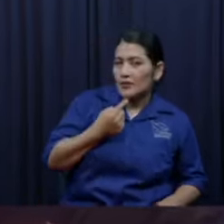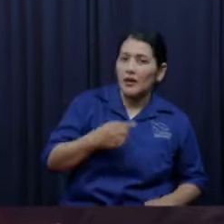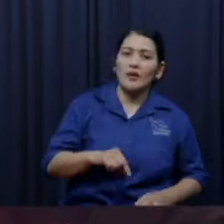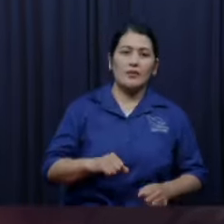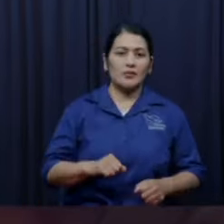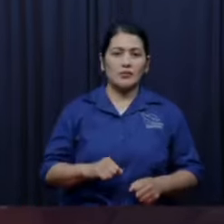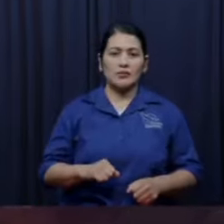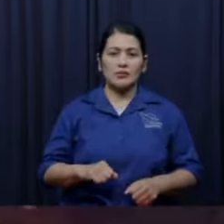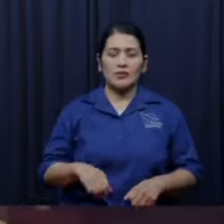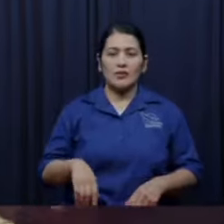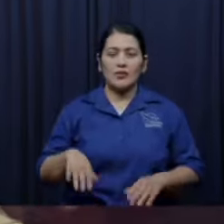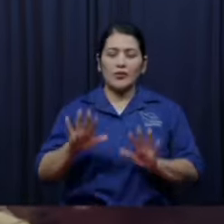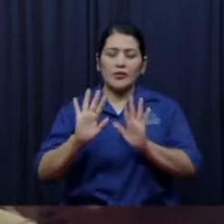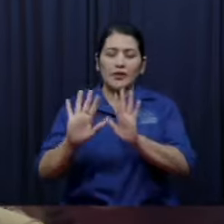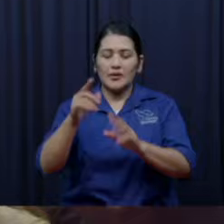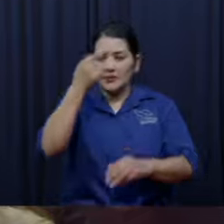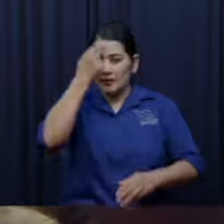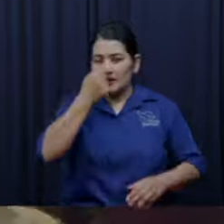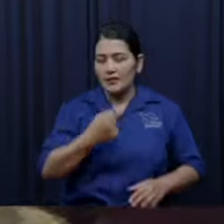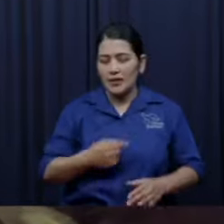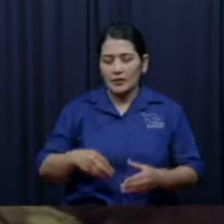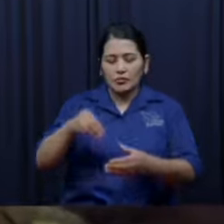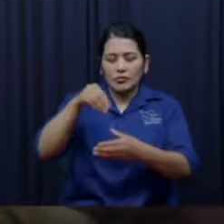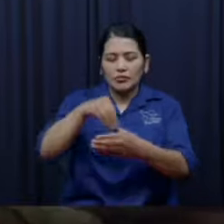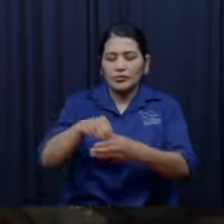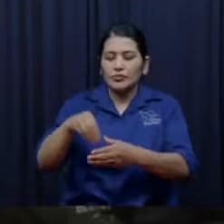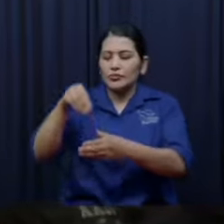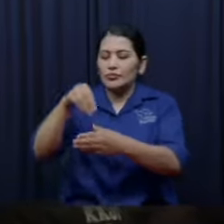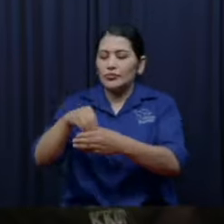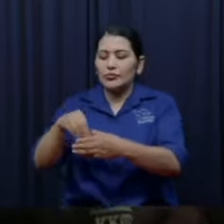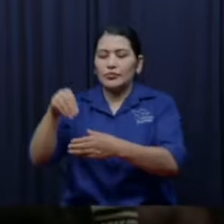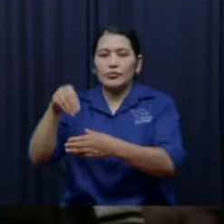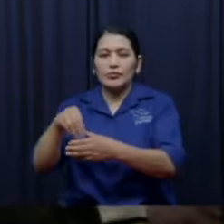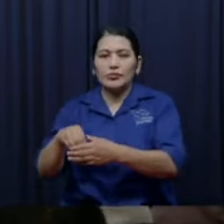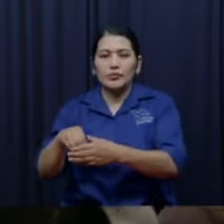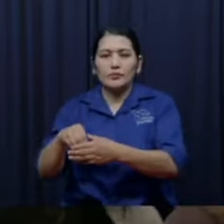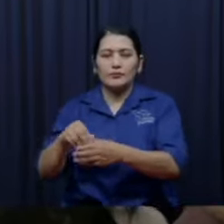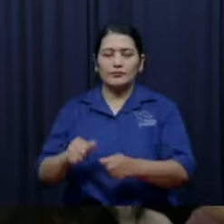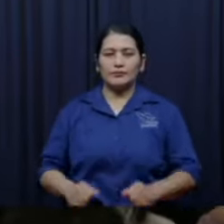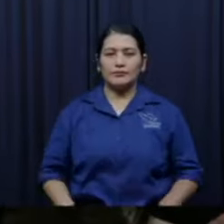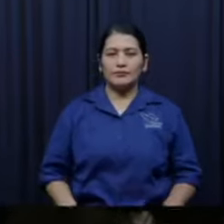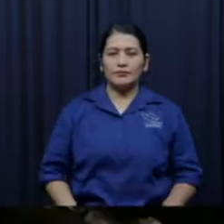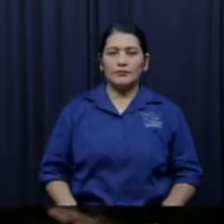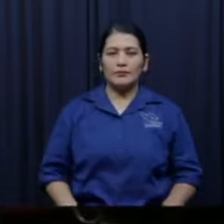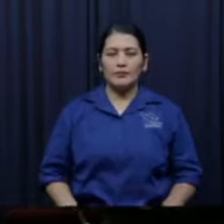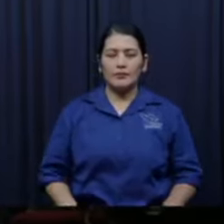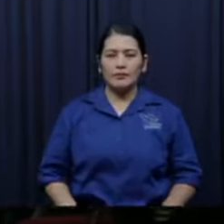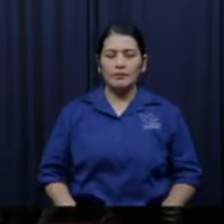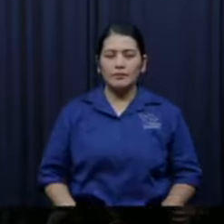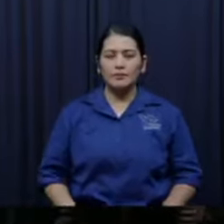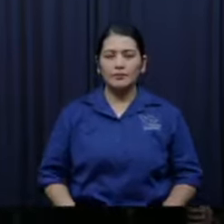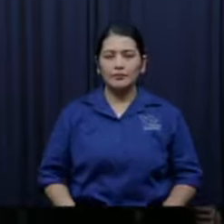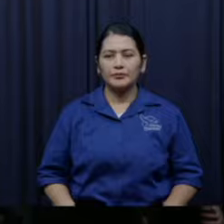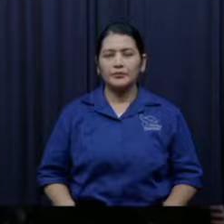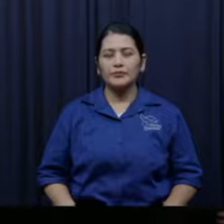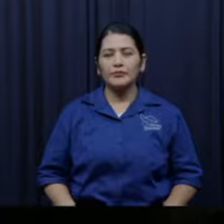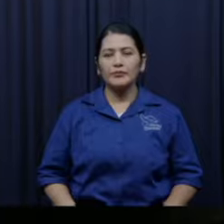olvidadas entonces él me dijo yo dije todo sencillo que agarren la casa